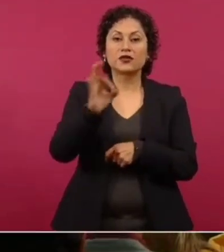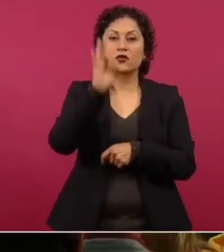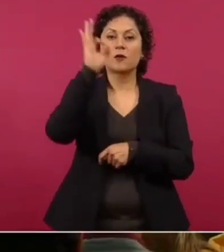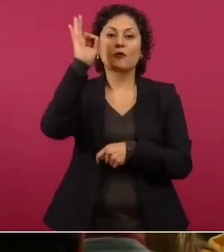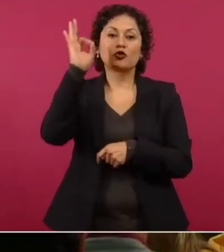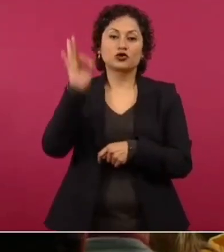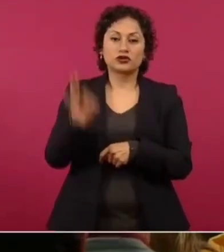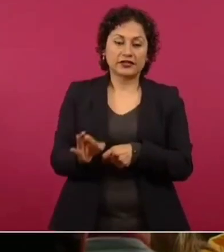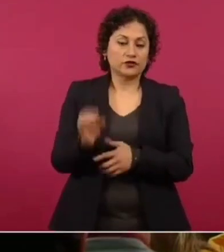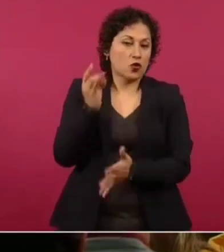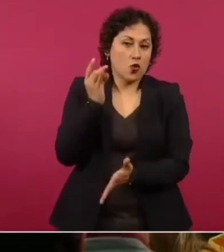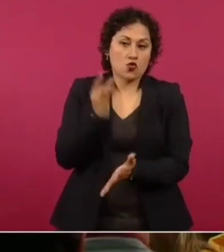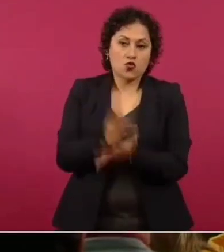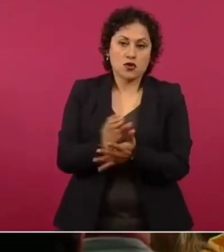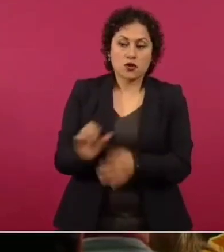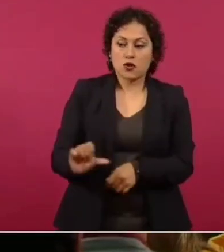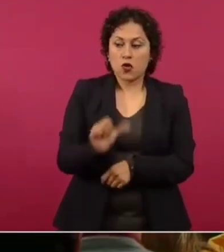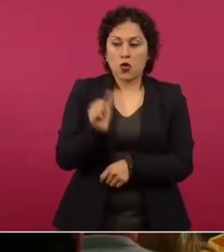mal la Guardia Nacional.